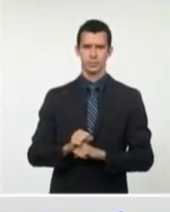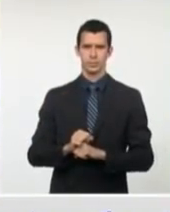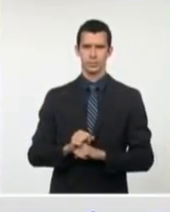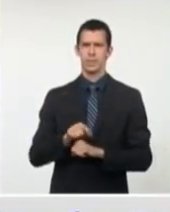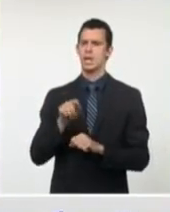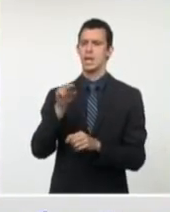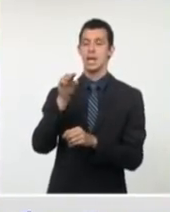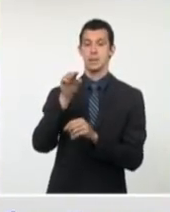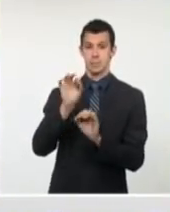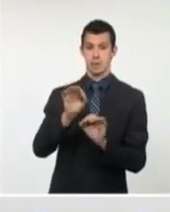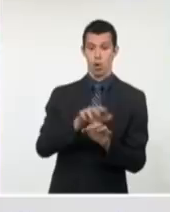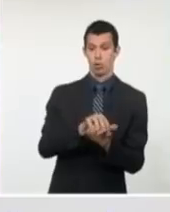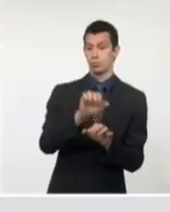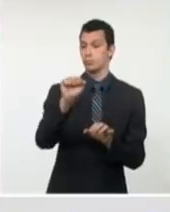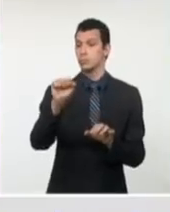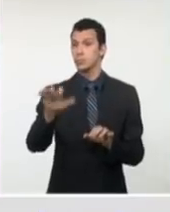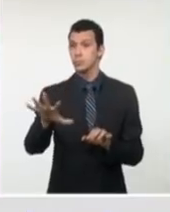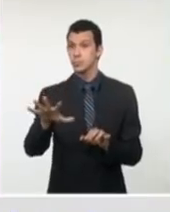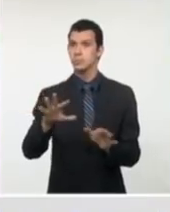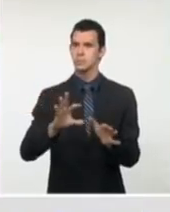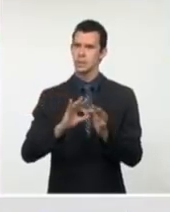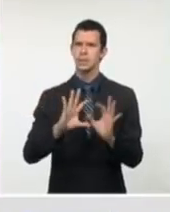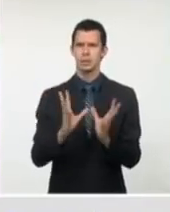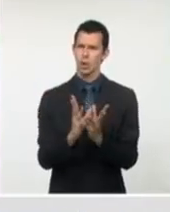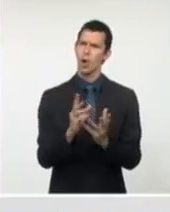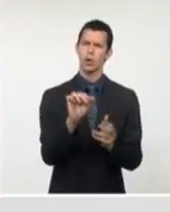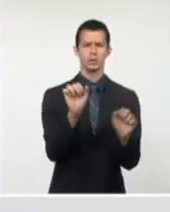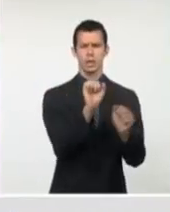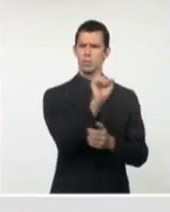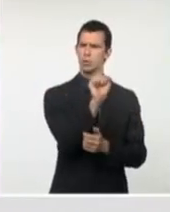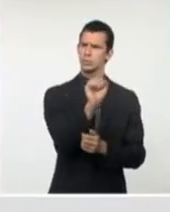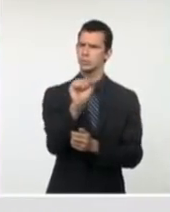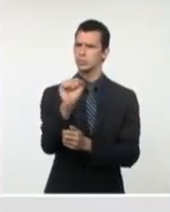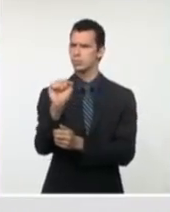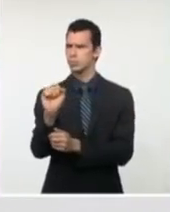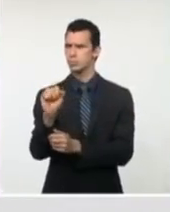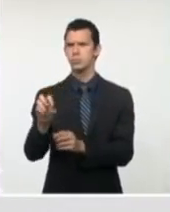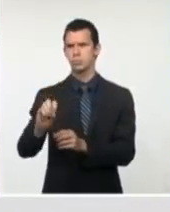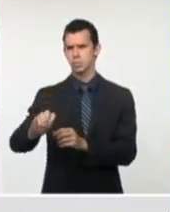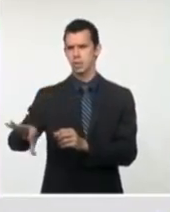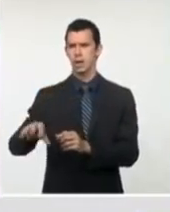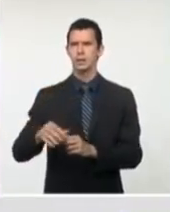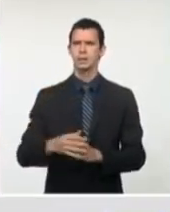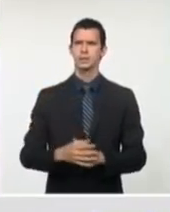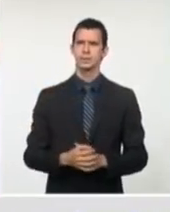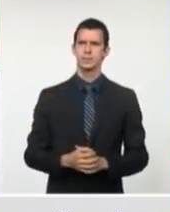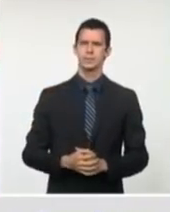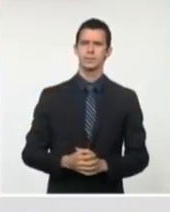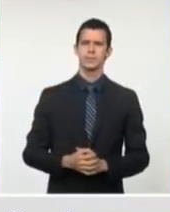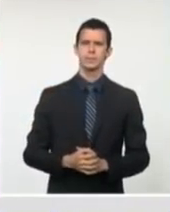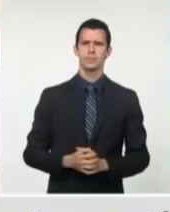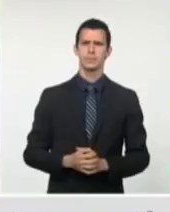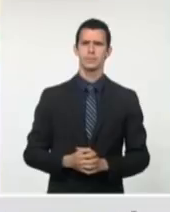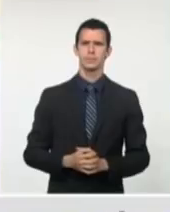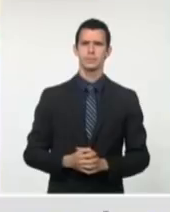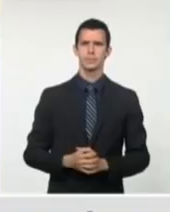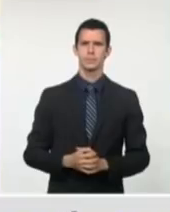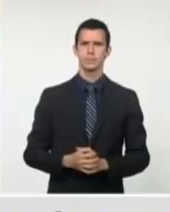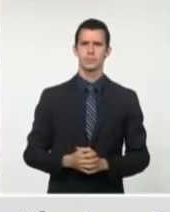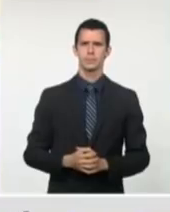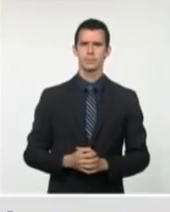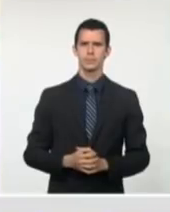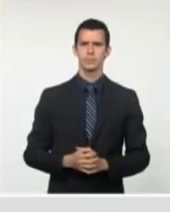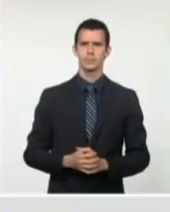de estas personas desde el centro de aislamiento, desde el aeropuerto de Alarrio hacia esta instalación.